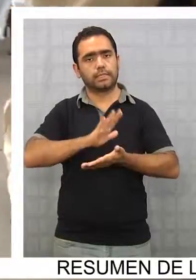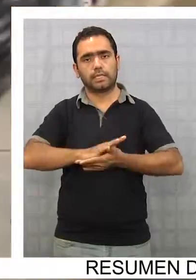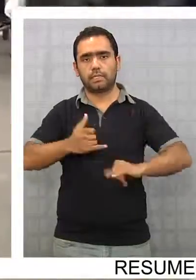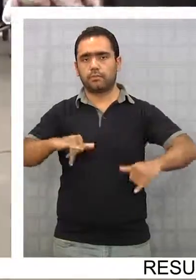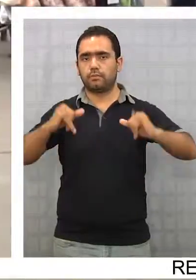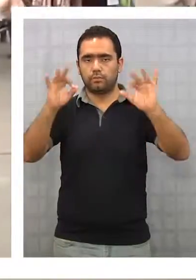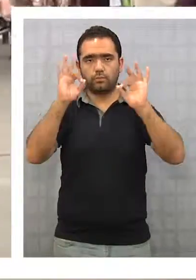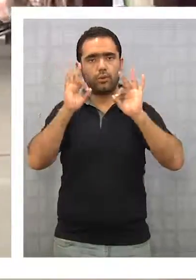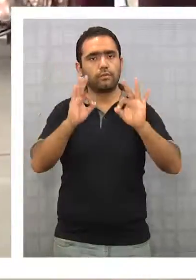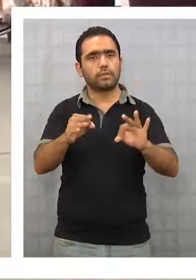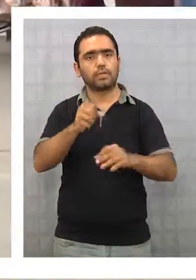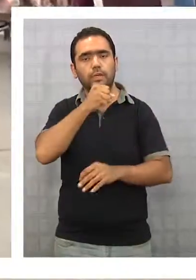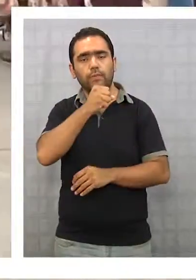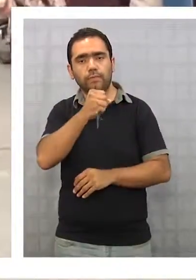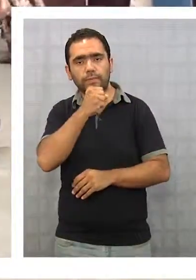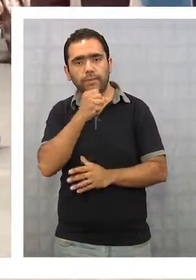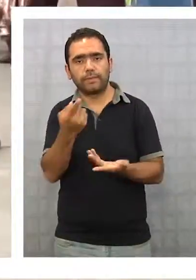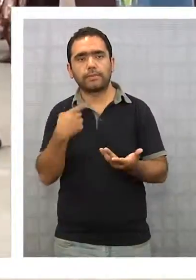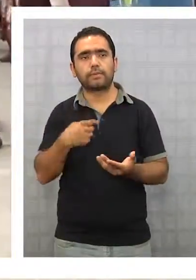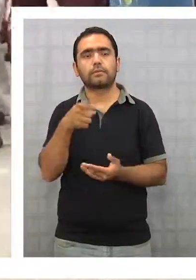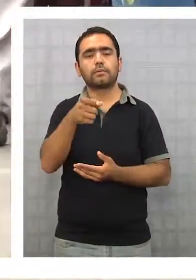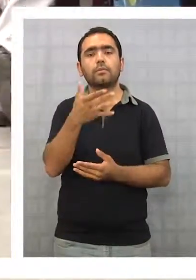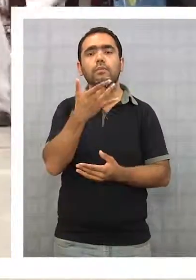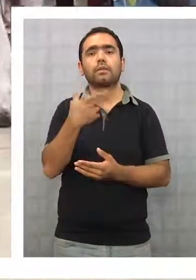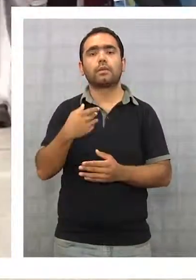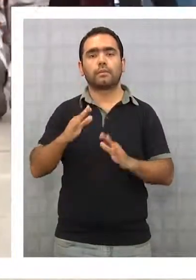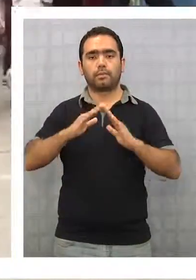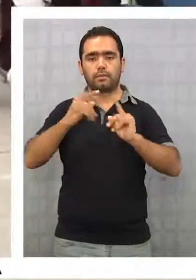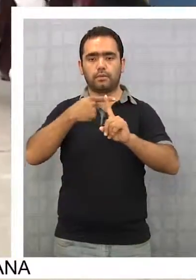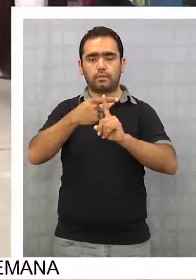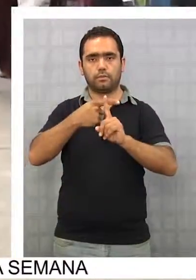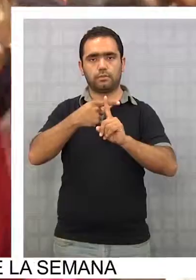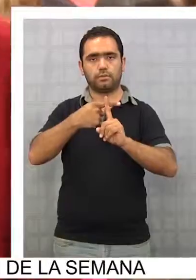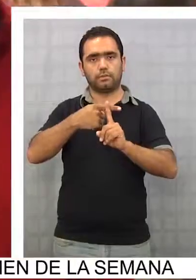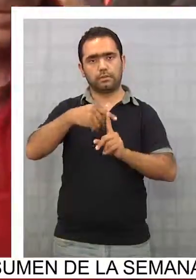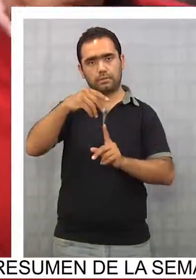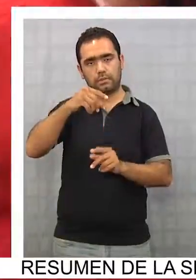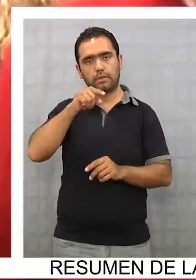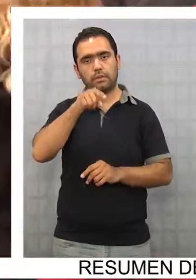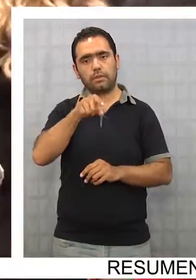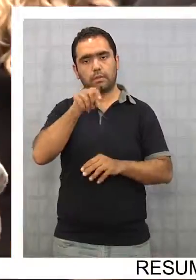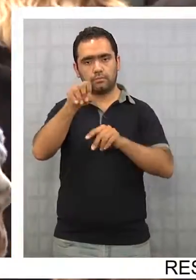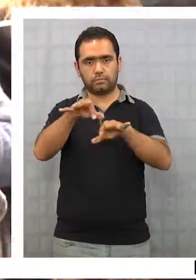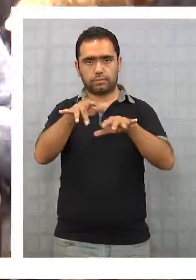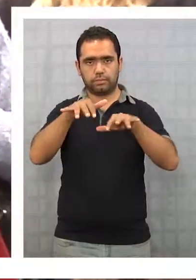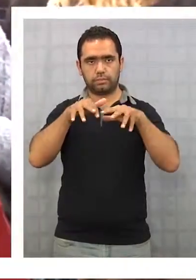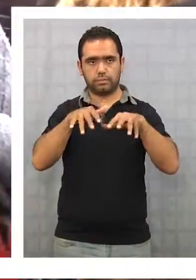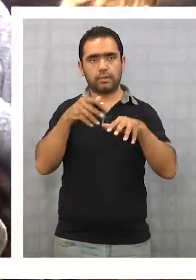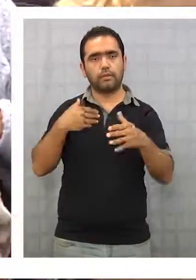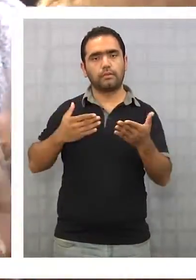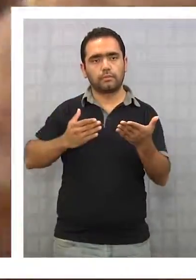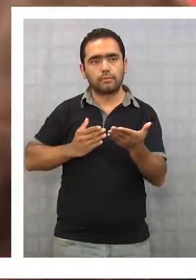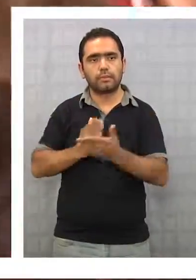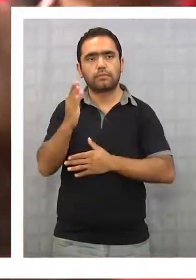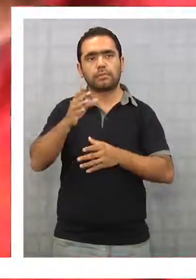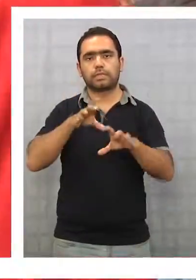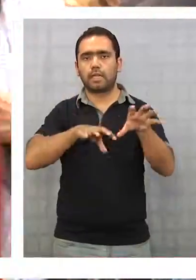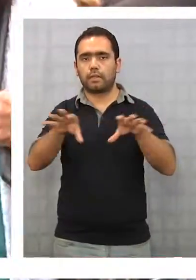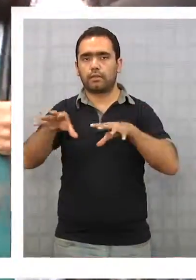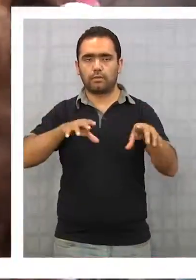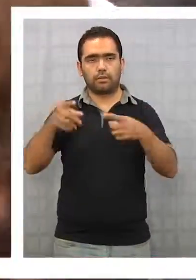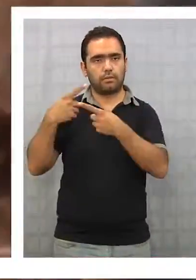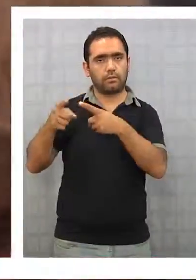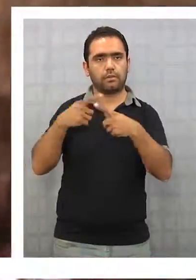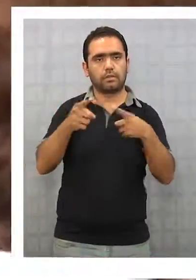Nacional del Adulto Mayor se llevó a cabo con una misa de acción de gracia en la Catedral, dando el puntapié para las diversas actividades que se